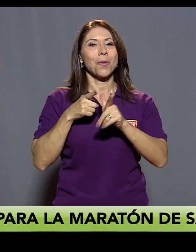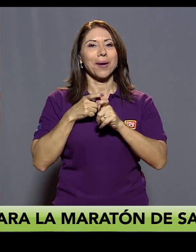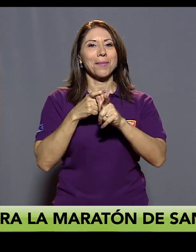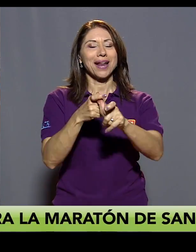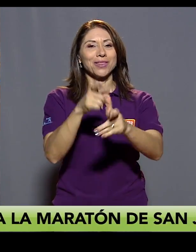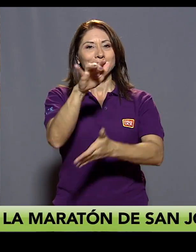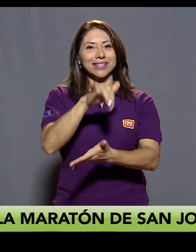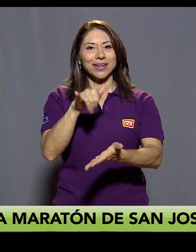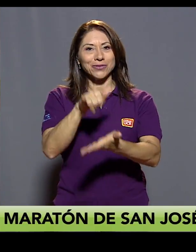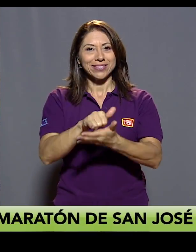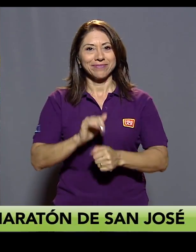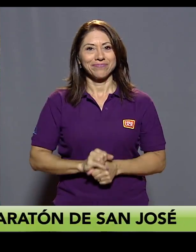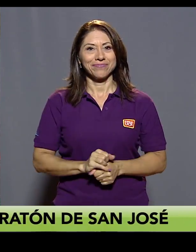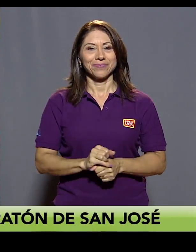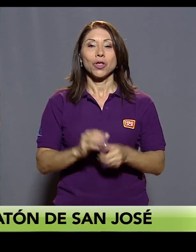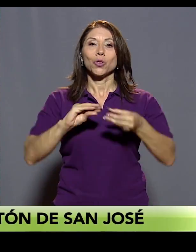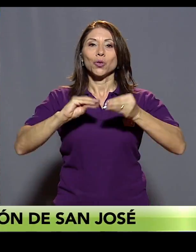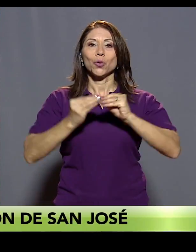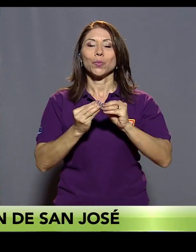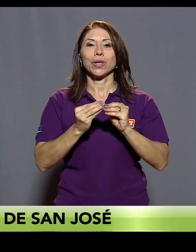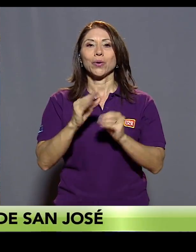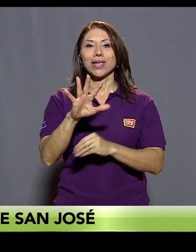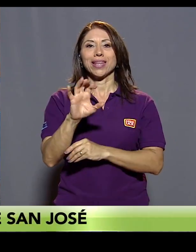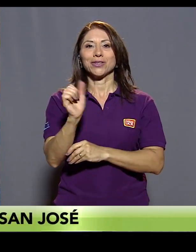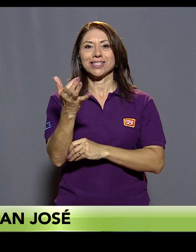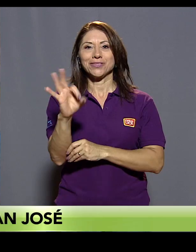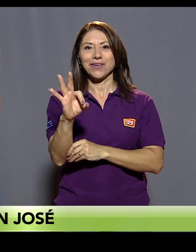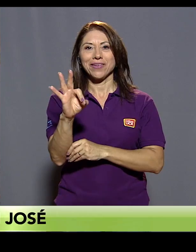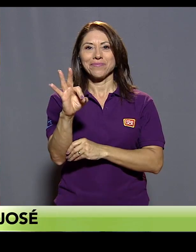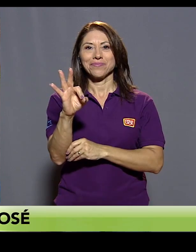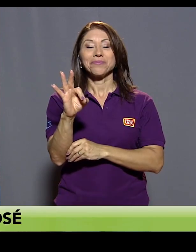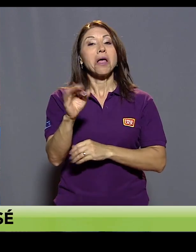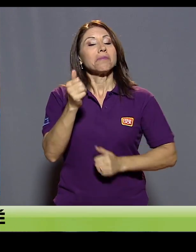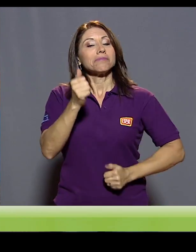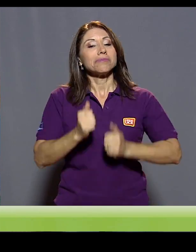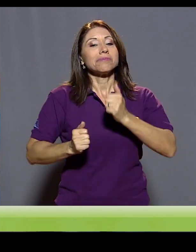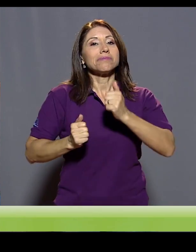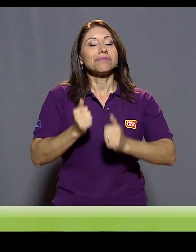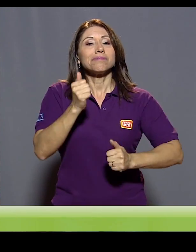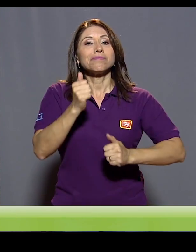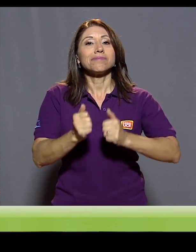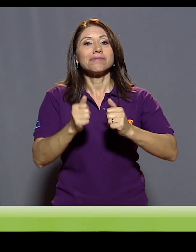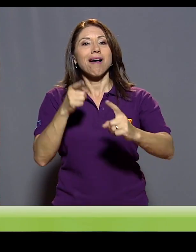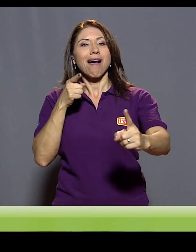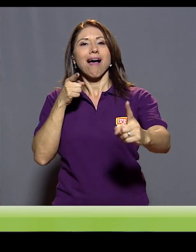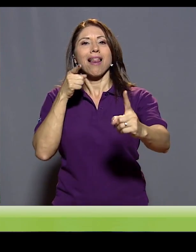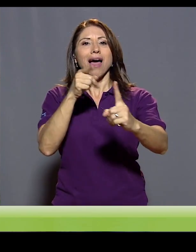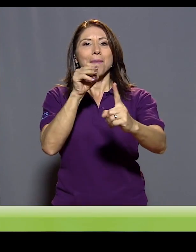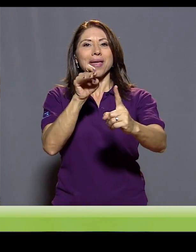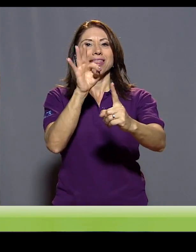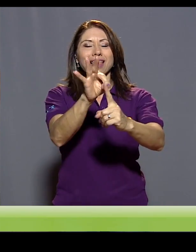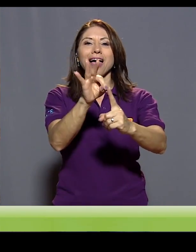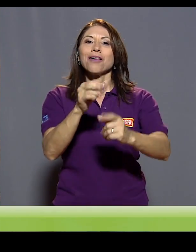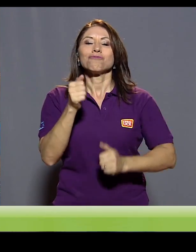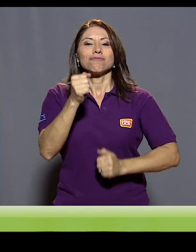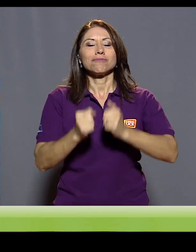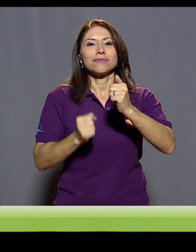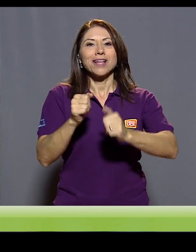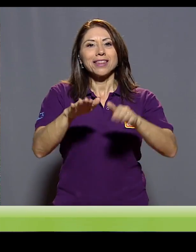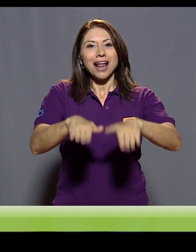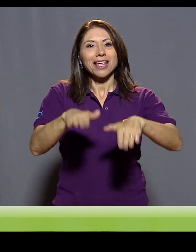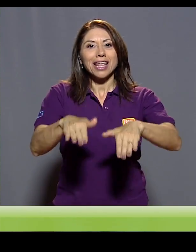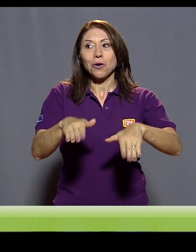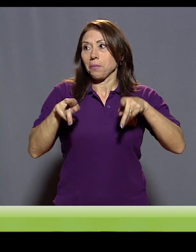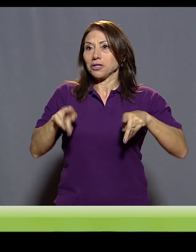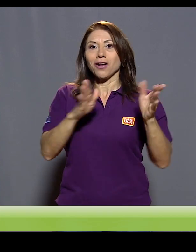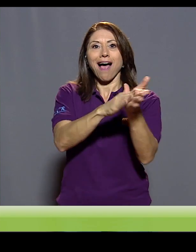ingresó a la meta tranquilo, acompañado de los aplausos del público y un paramédico. Al preguntarle si necesitaba ayuda, este les aseguró